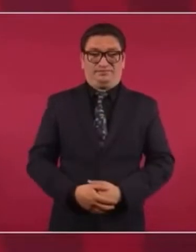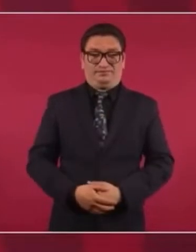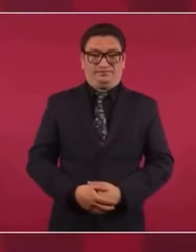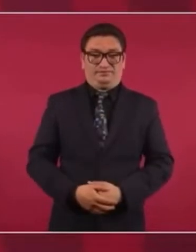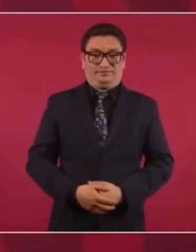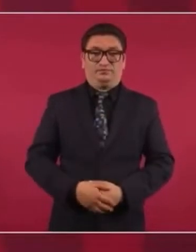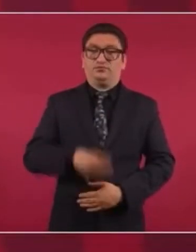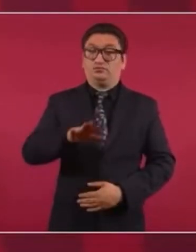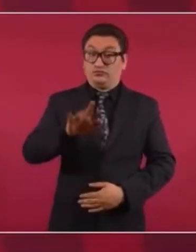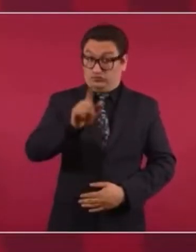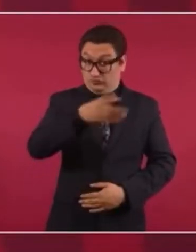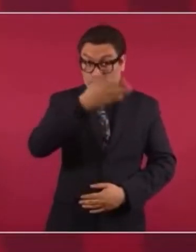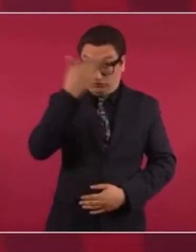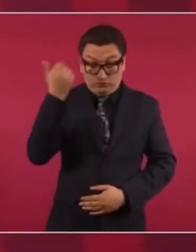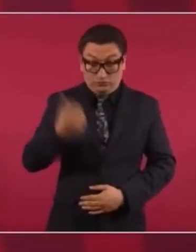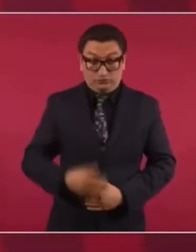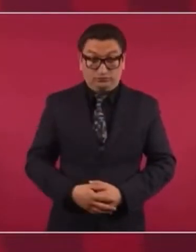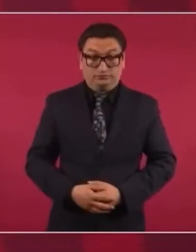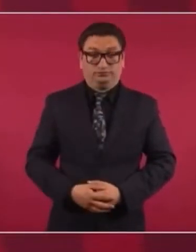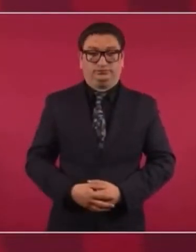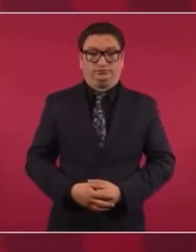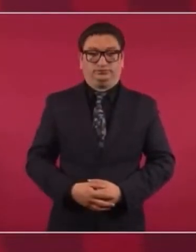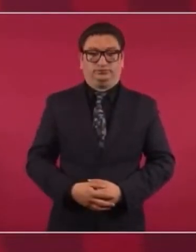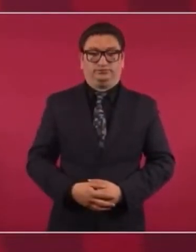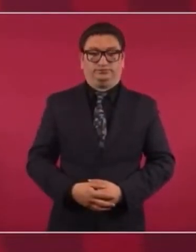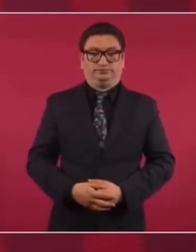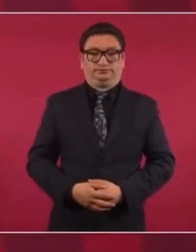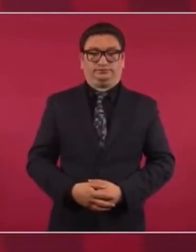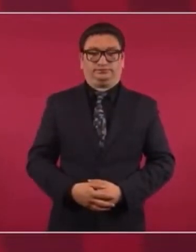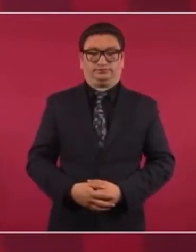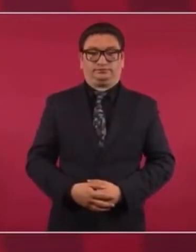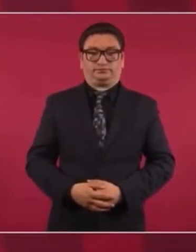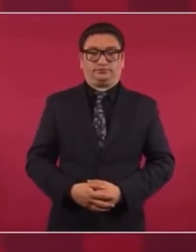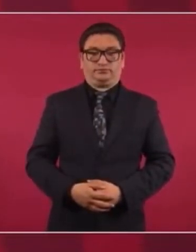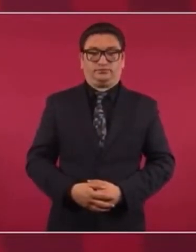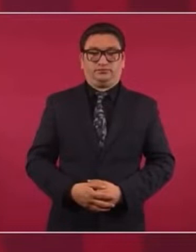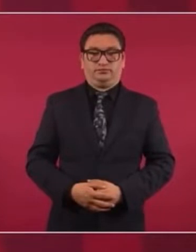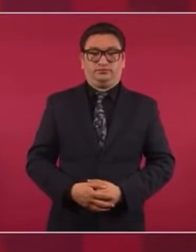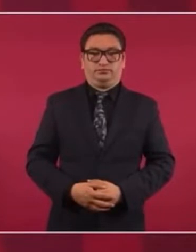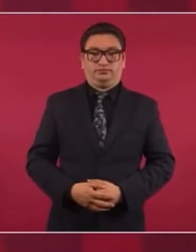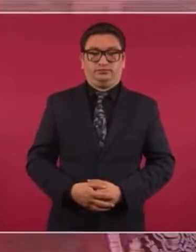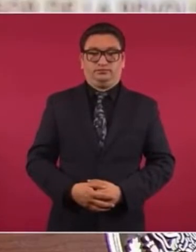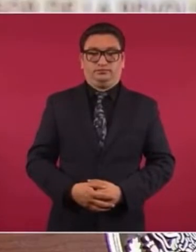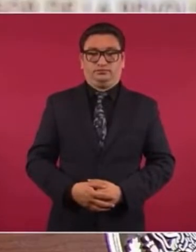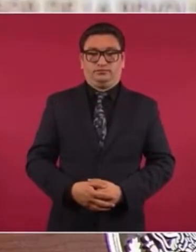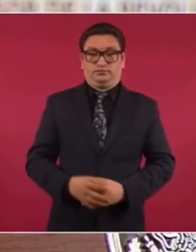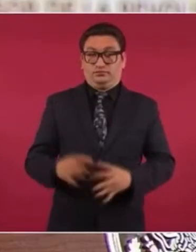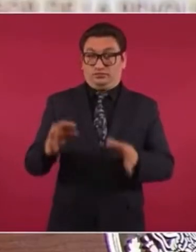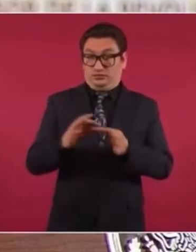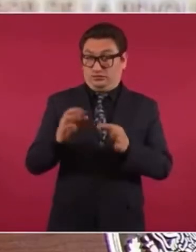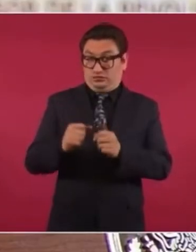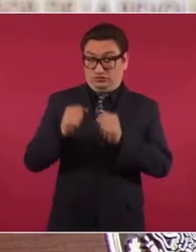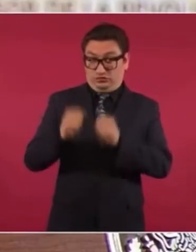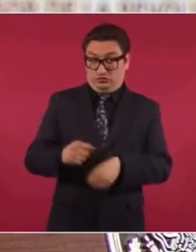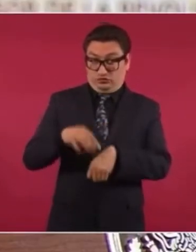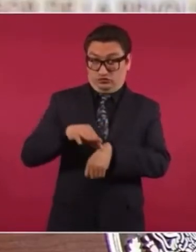¿No se sabe que ya no hay pago de seguro médico